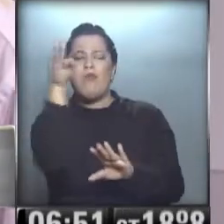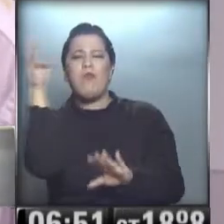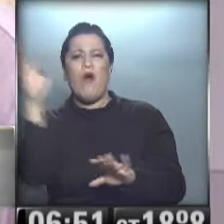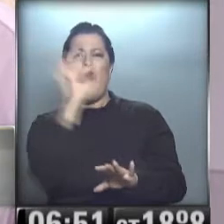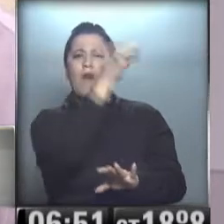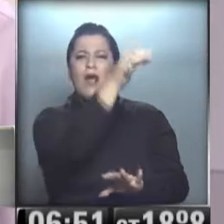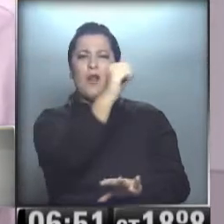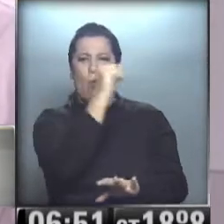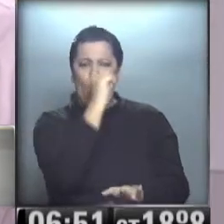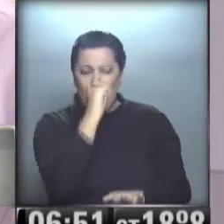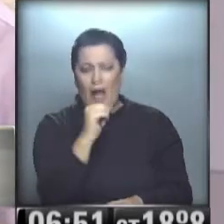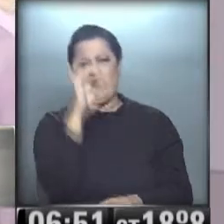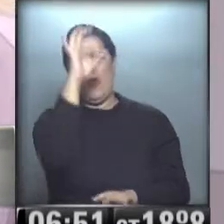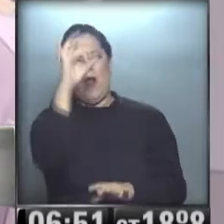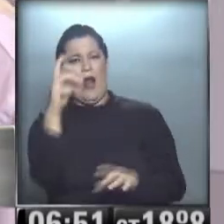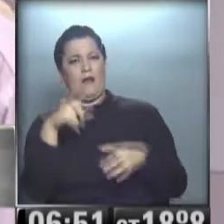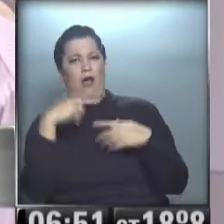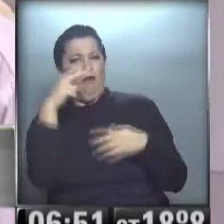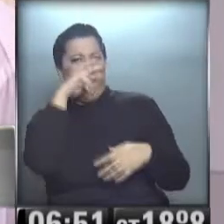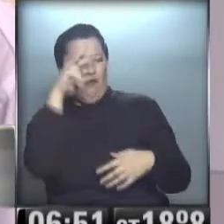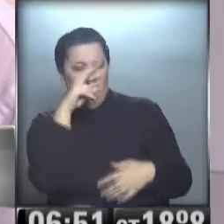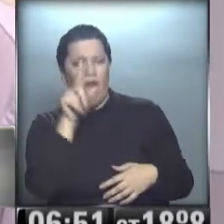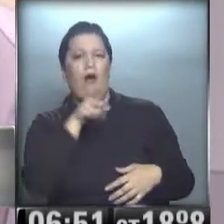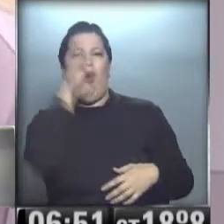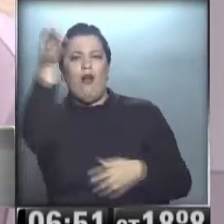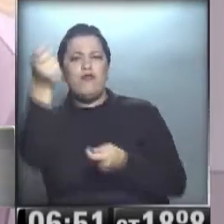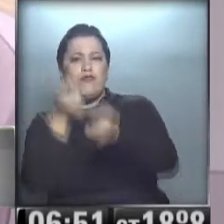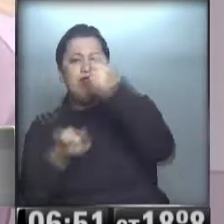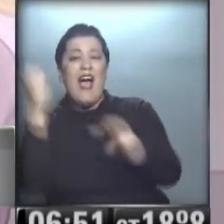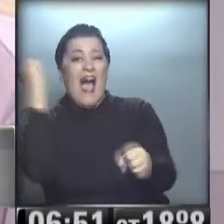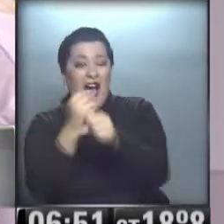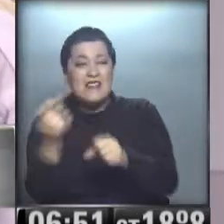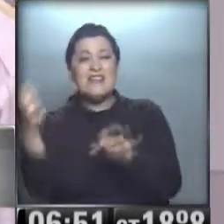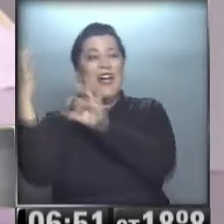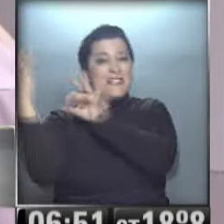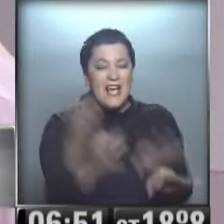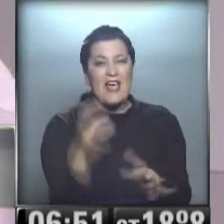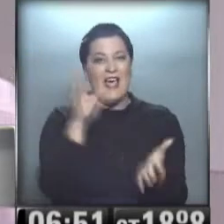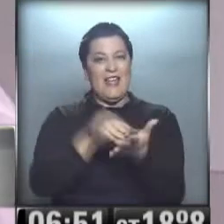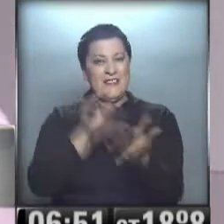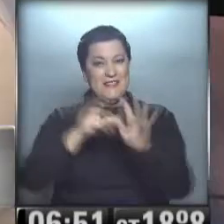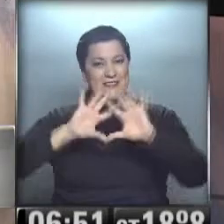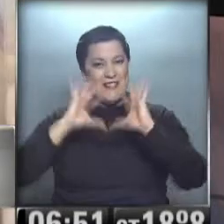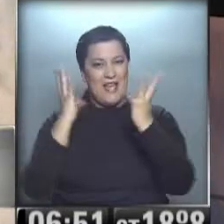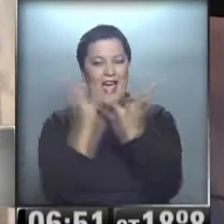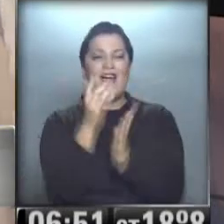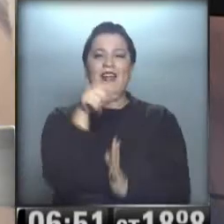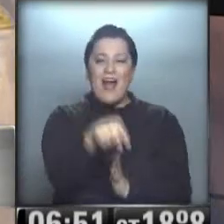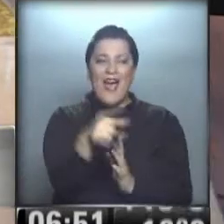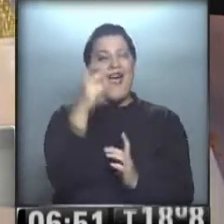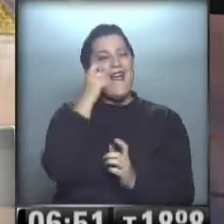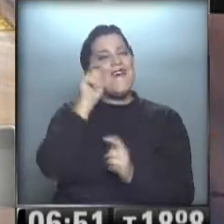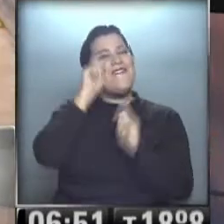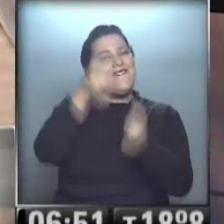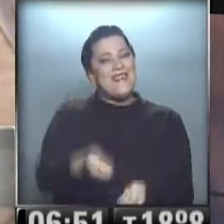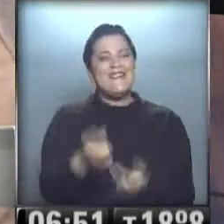el vanidoso, el hombre de negocios, hasta que llegué a la tierra. Qué bien que viniste a visitarme. Sí. Gracias,